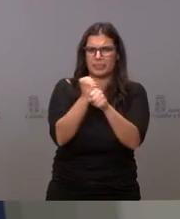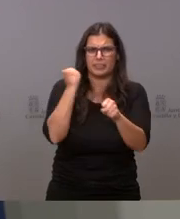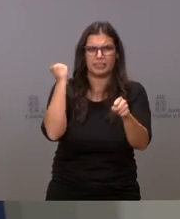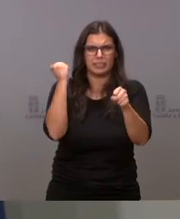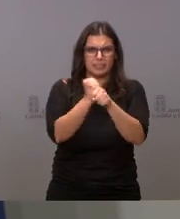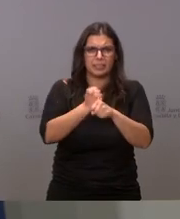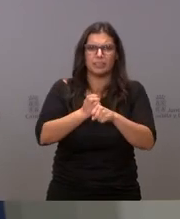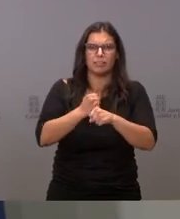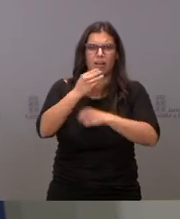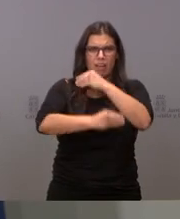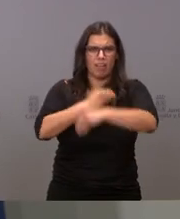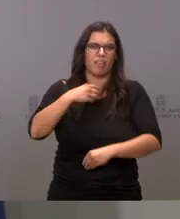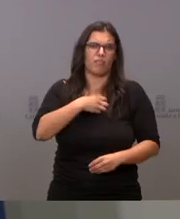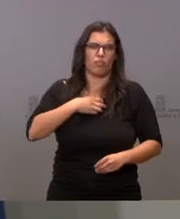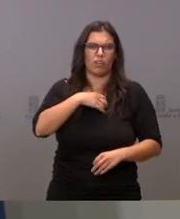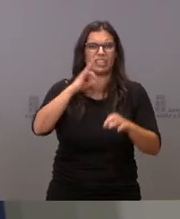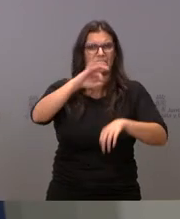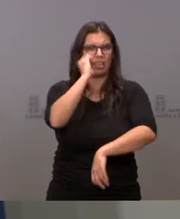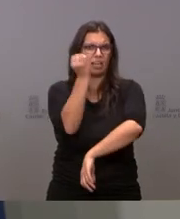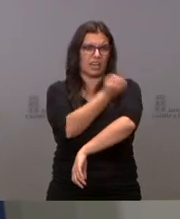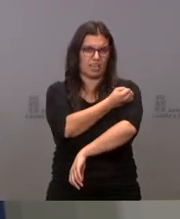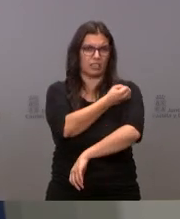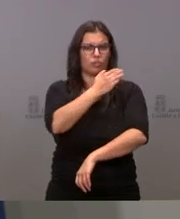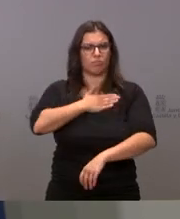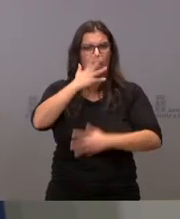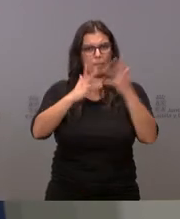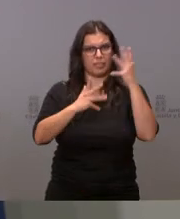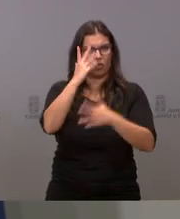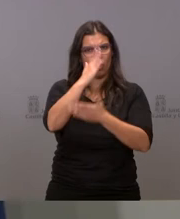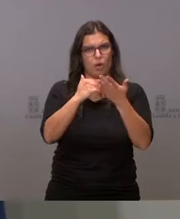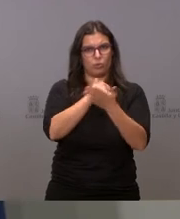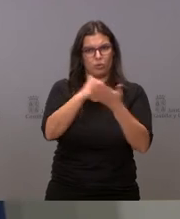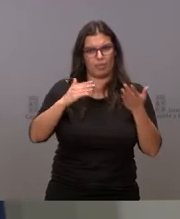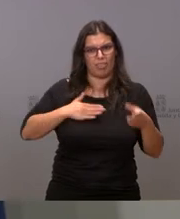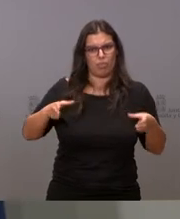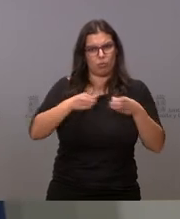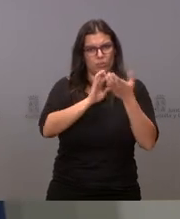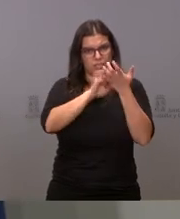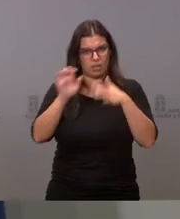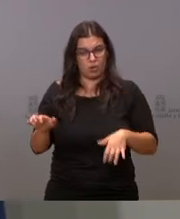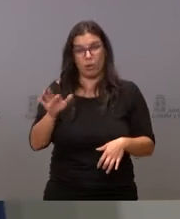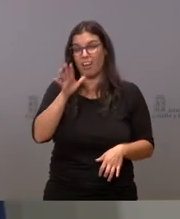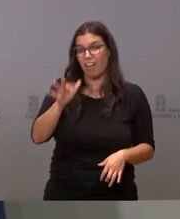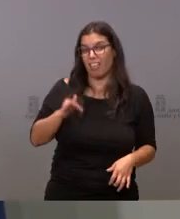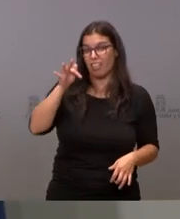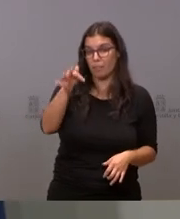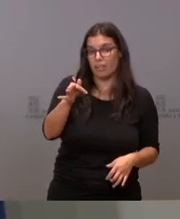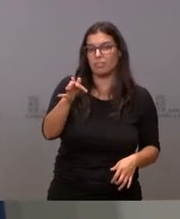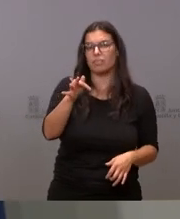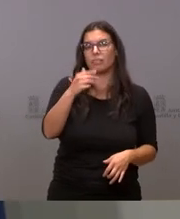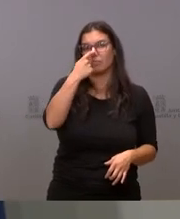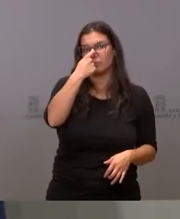hecho los funcionarios de registro de la administración autonómica de la Junta de Castilla y León que además dependen